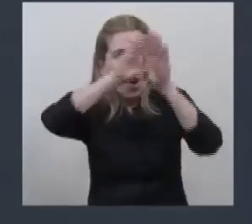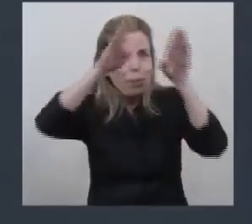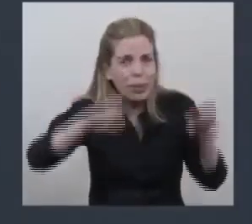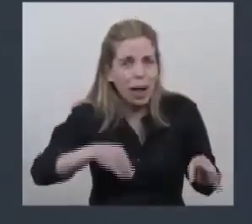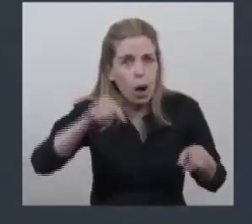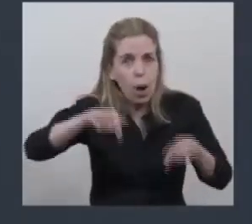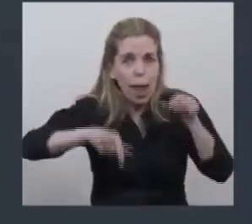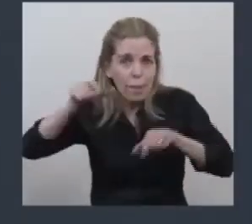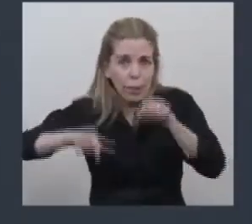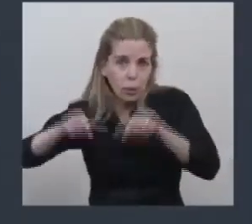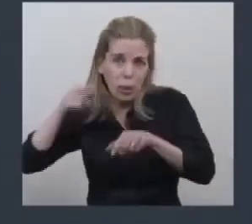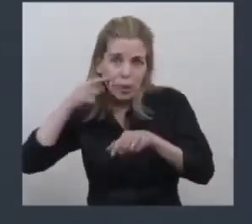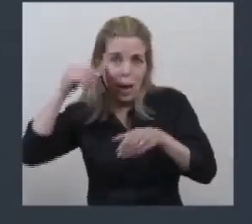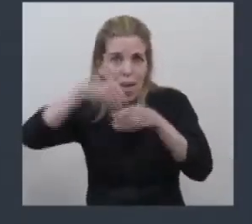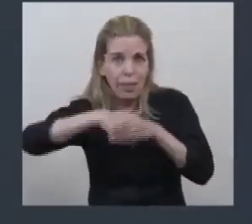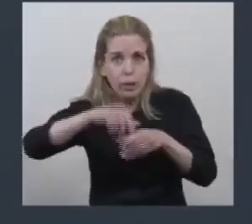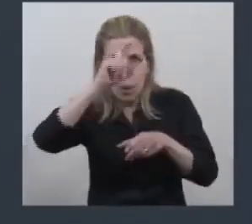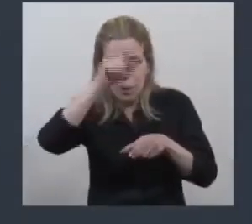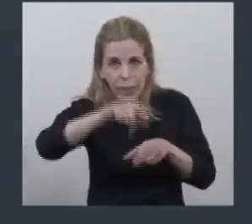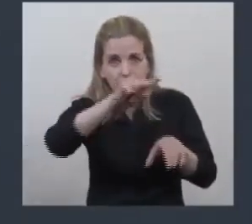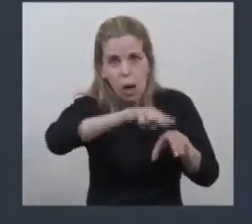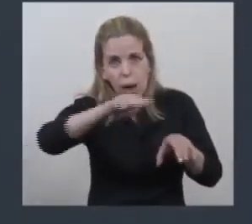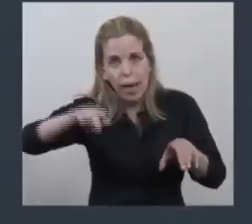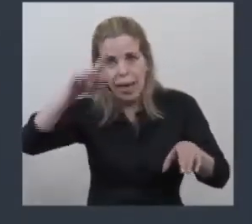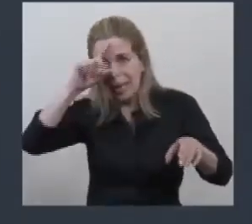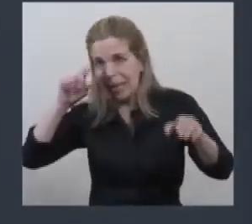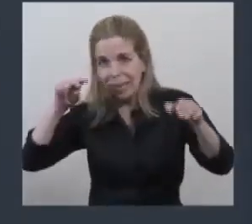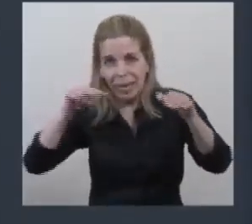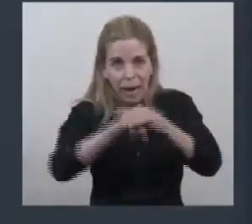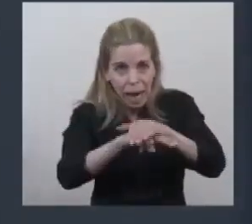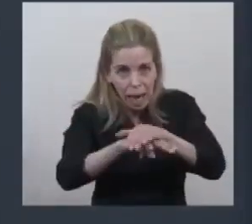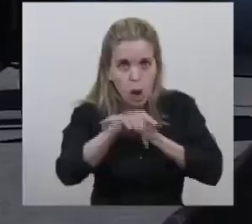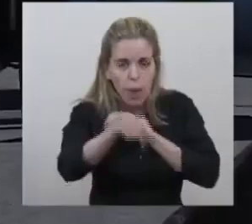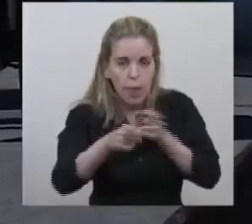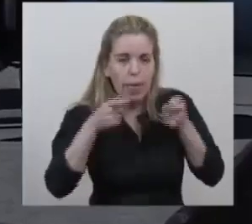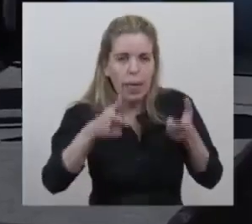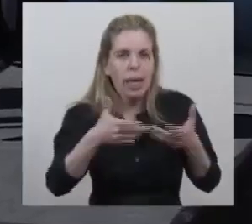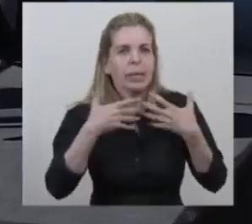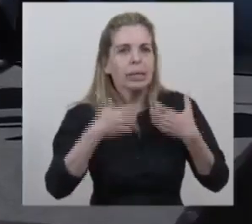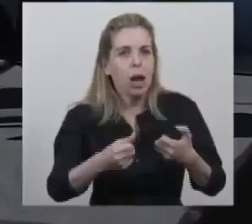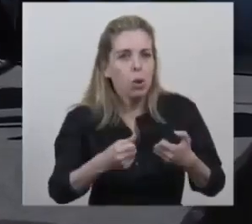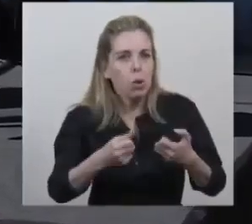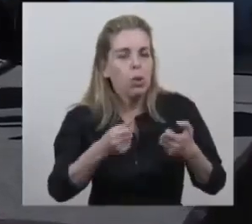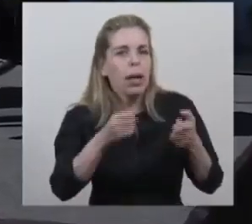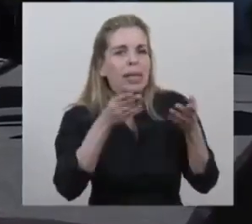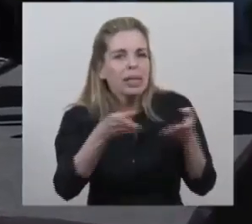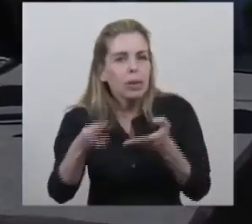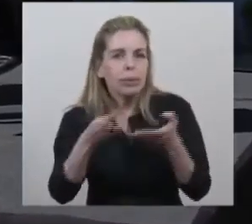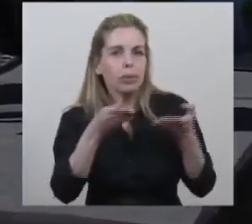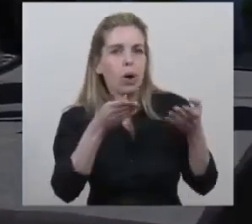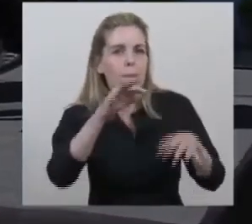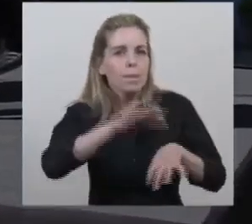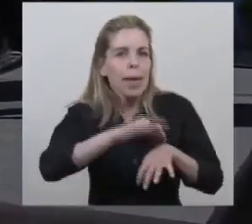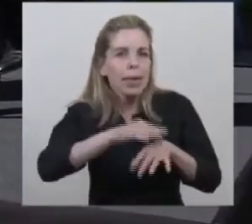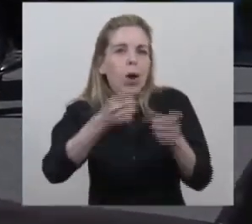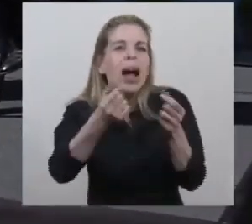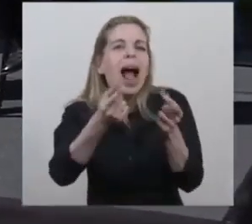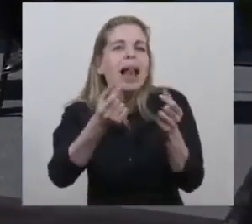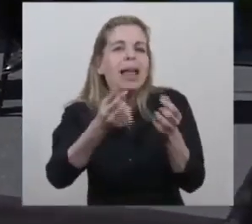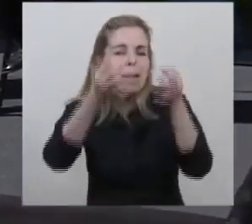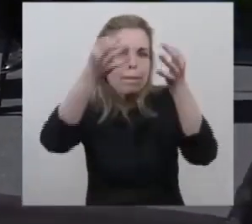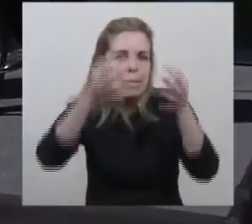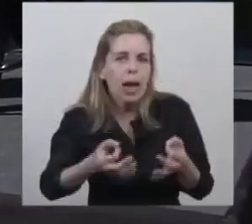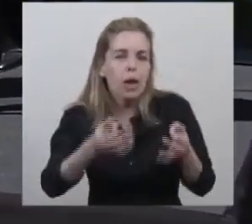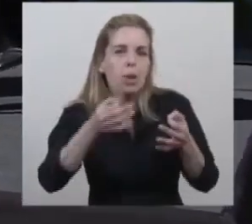que hoy se están atendiendo en estas camas, que están recibiendo la mejor salud, con la mejor calidad, con el